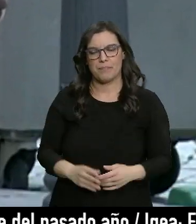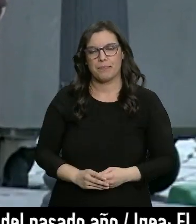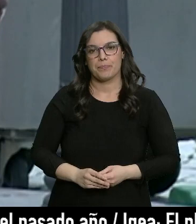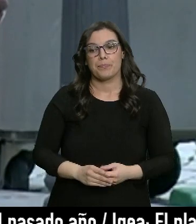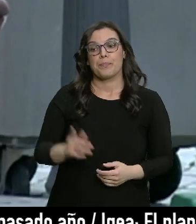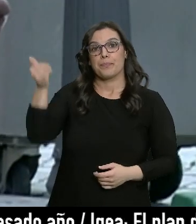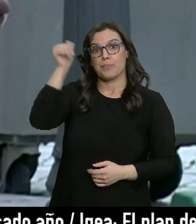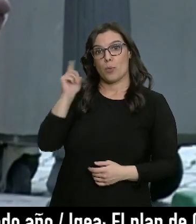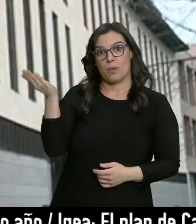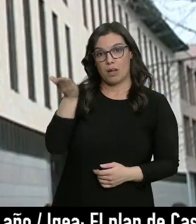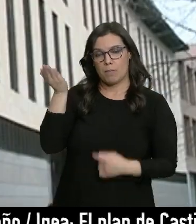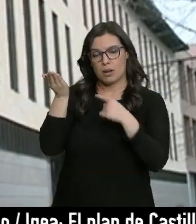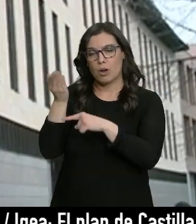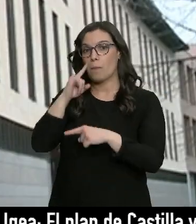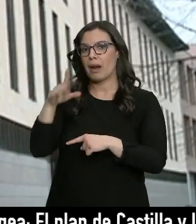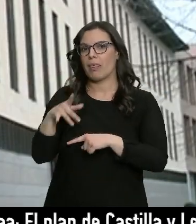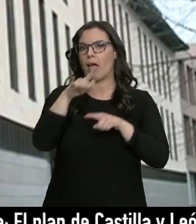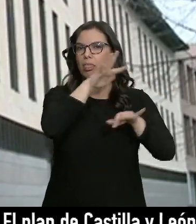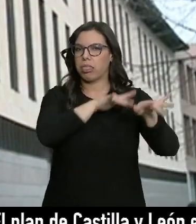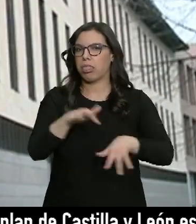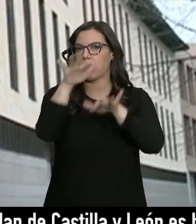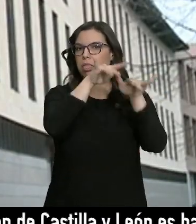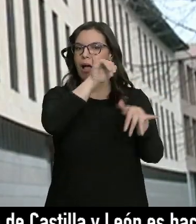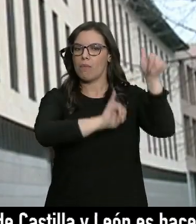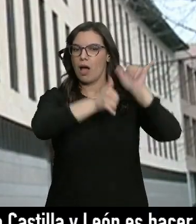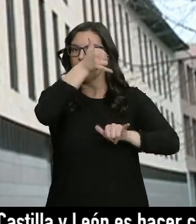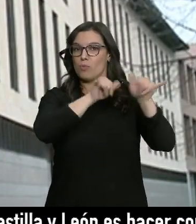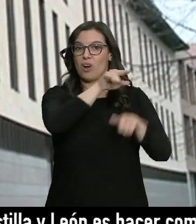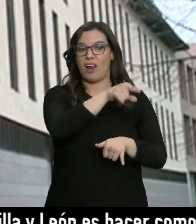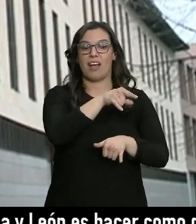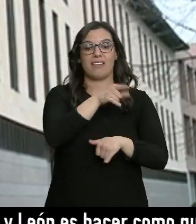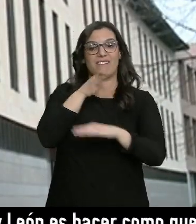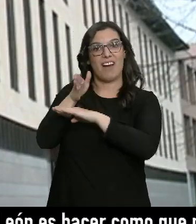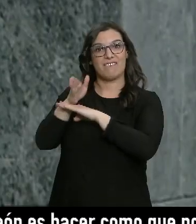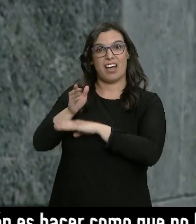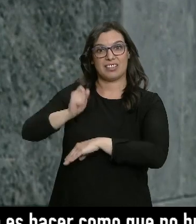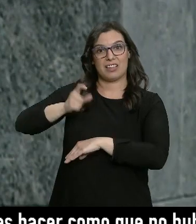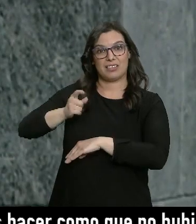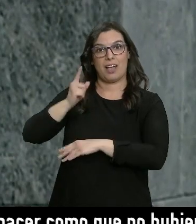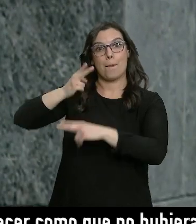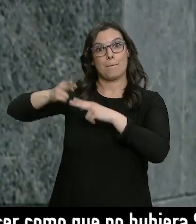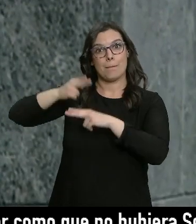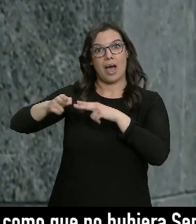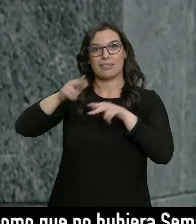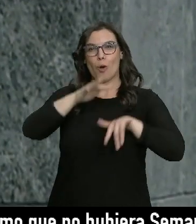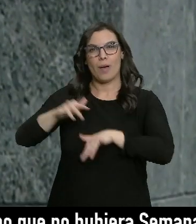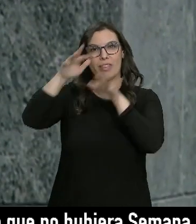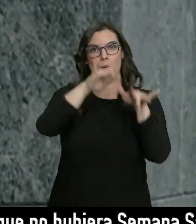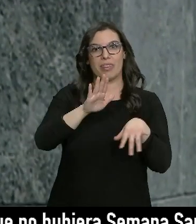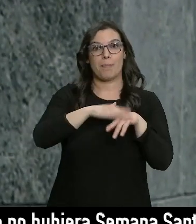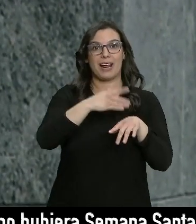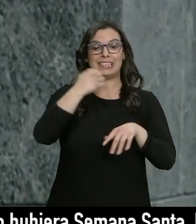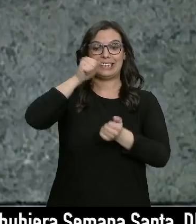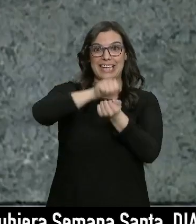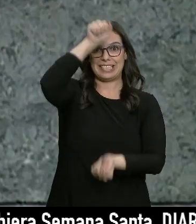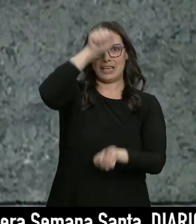El varón supuestamente habría manipulado a la víctima que era clienta habitual del bar en el que trabajaba para que cambiase su testamento. Los